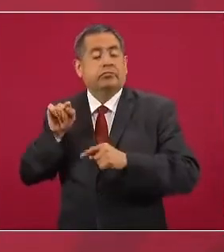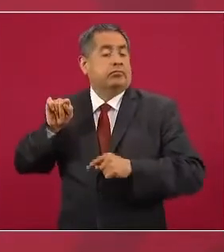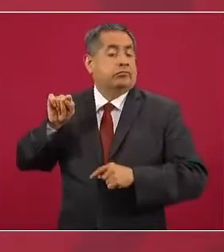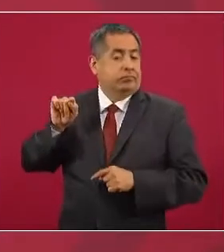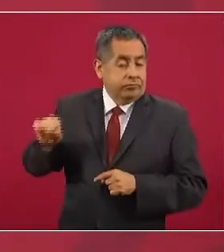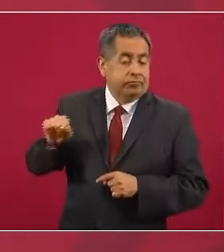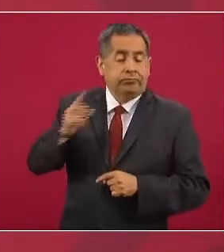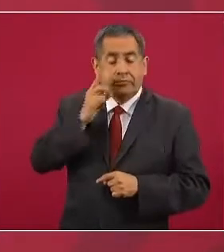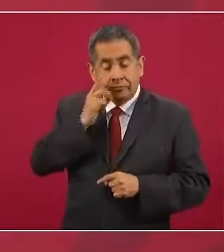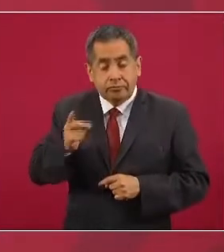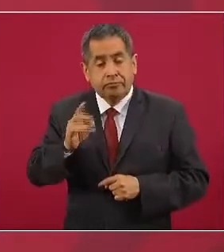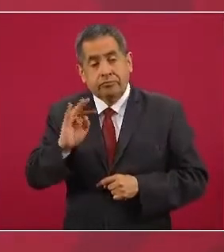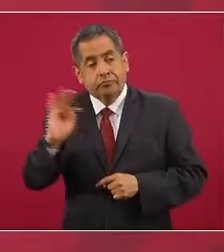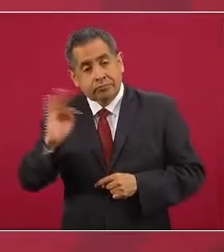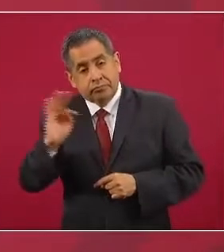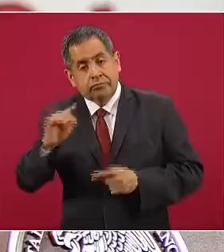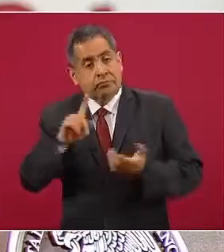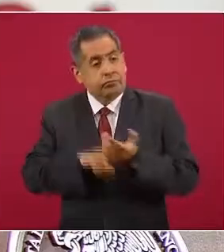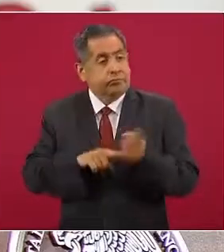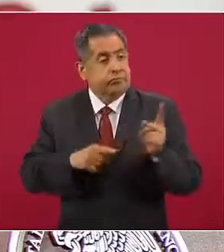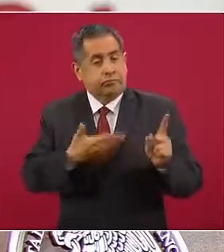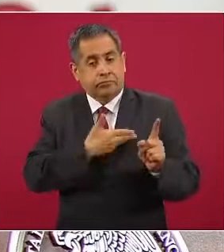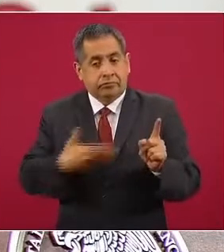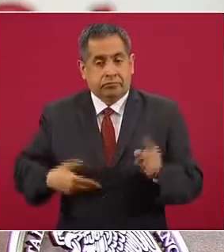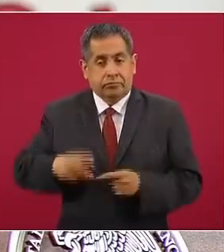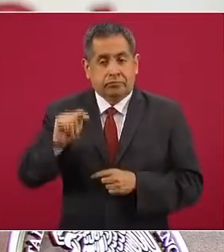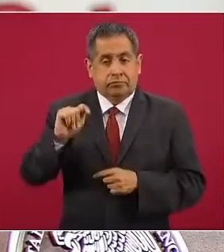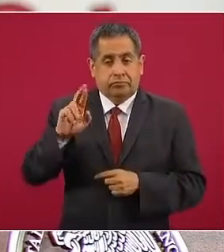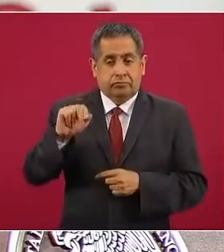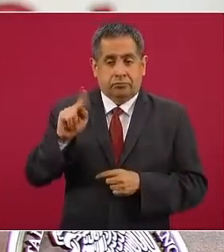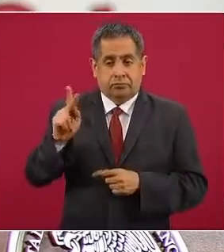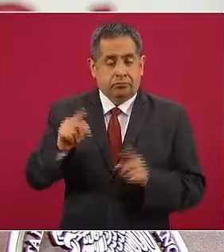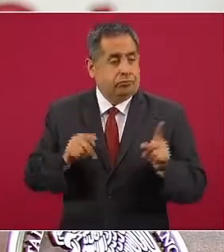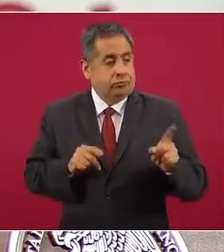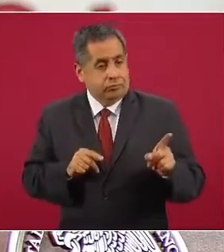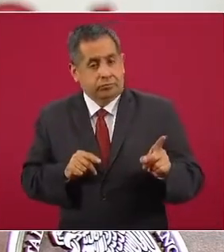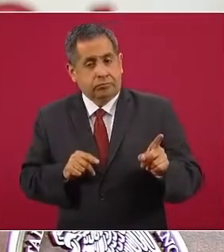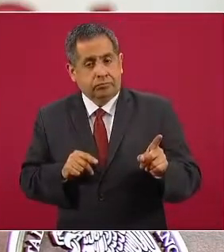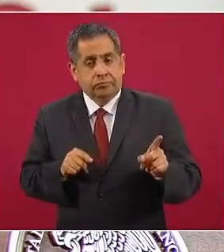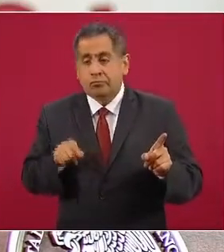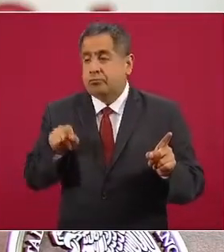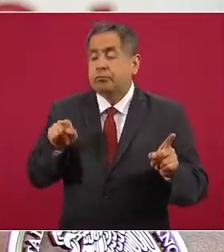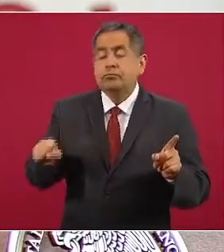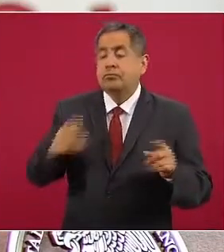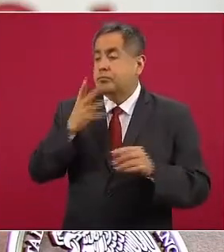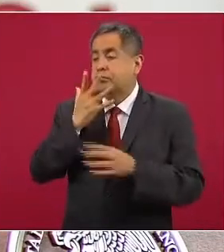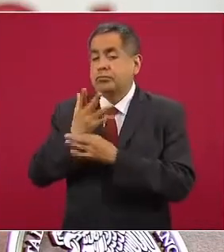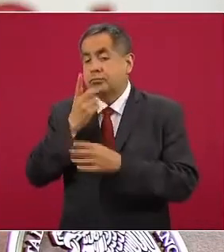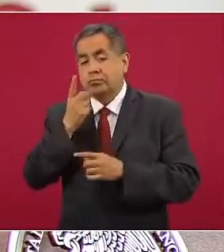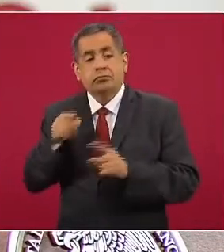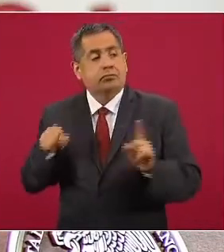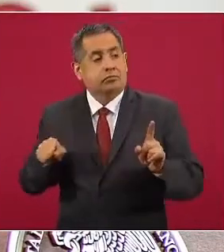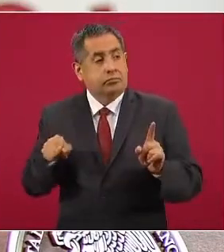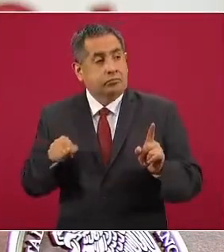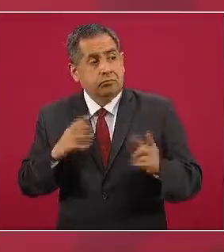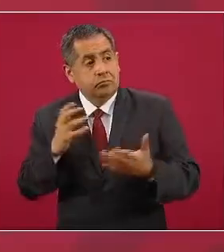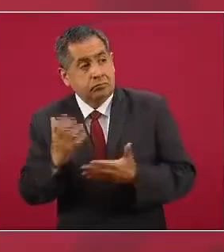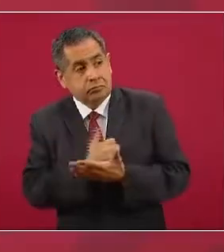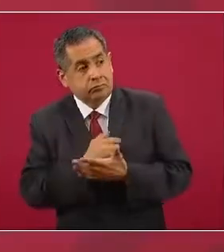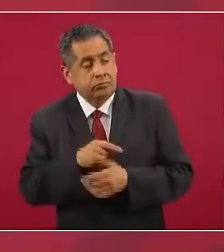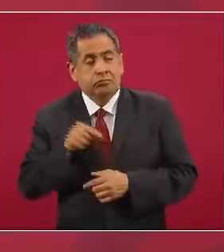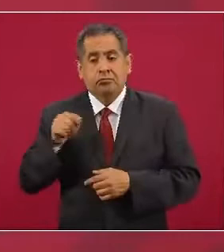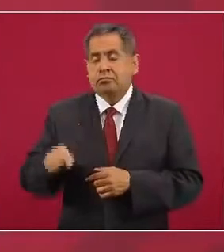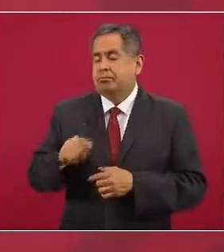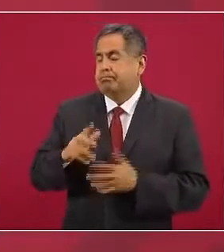el presidente Trump, iba a haber un